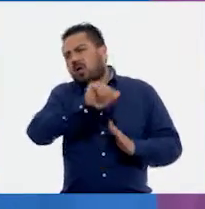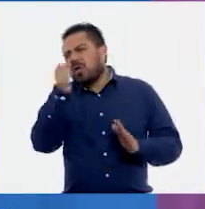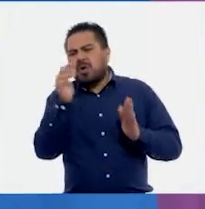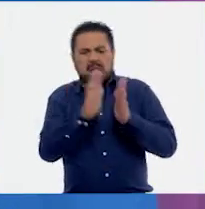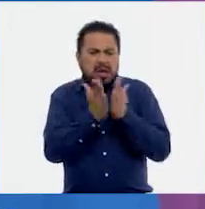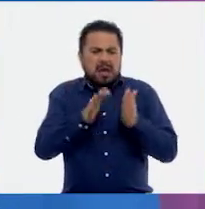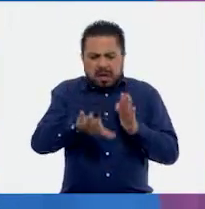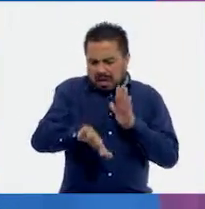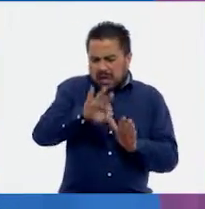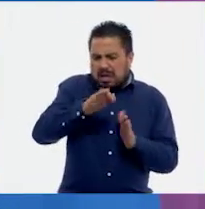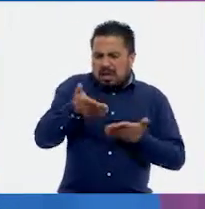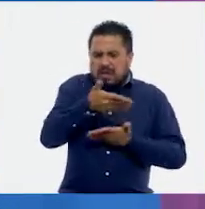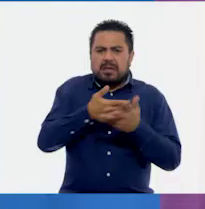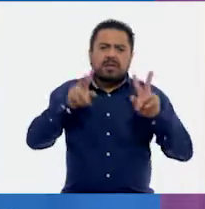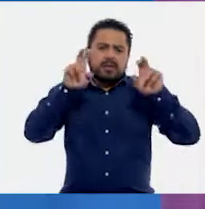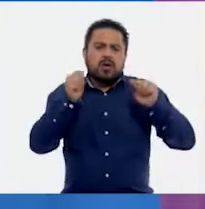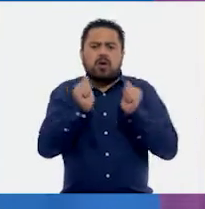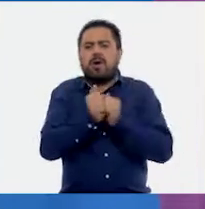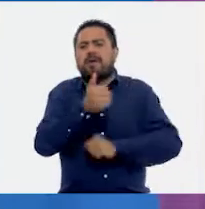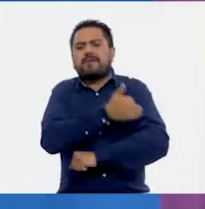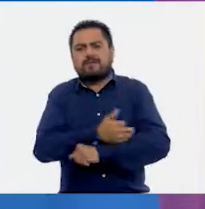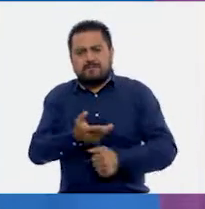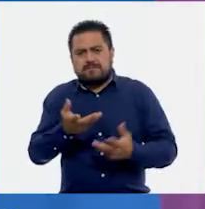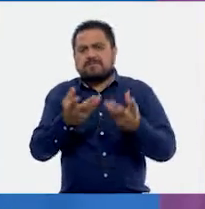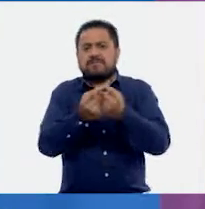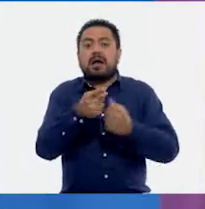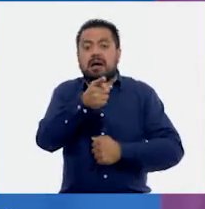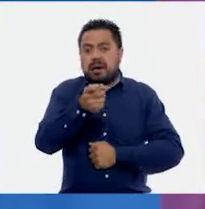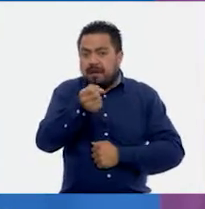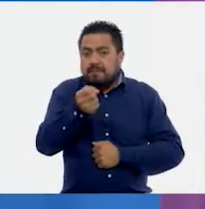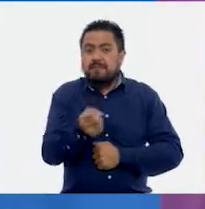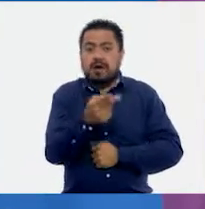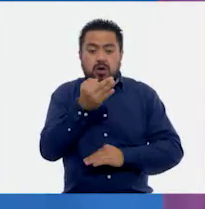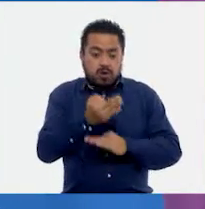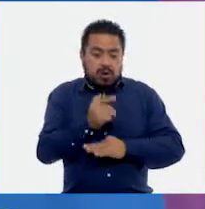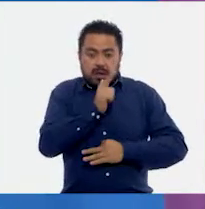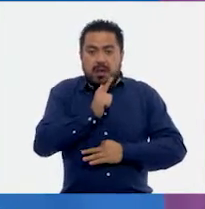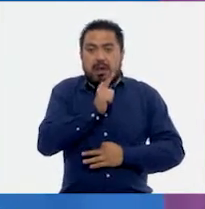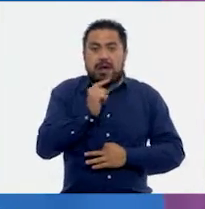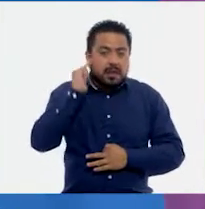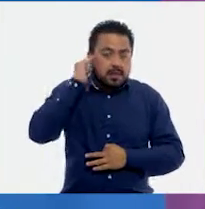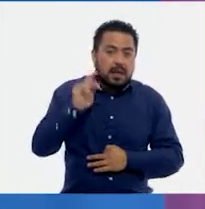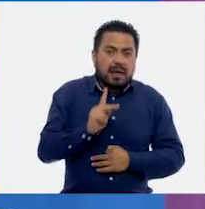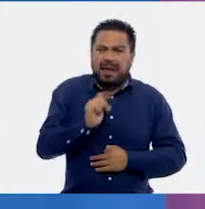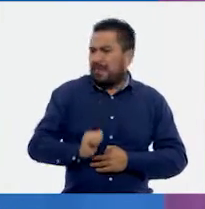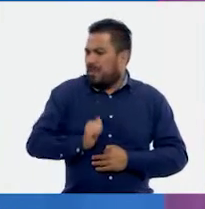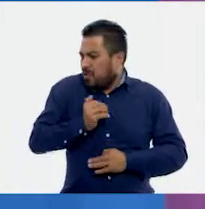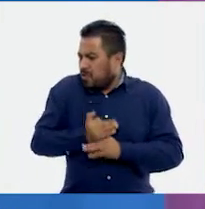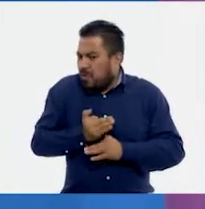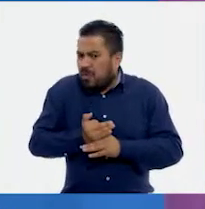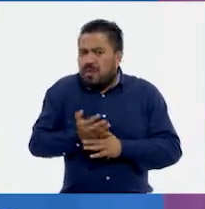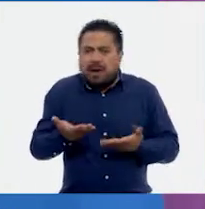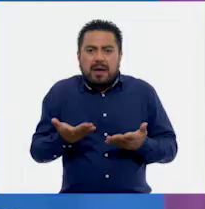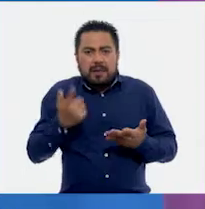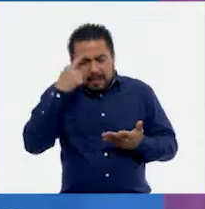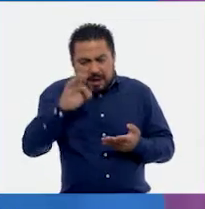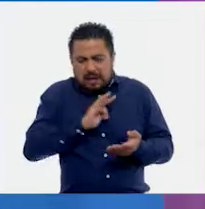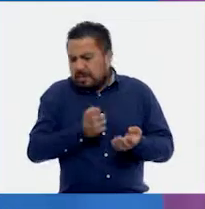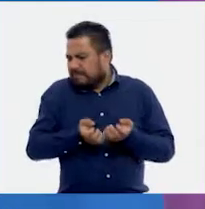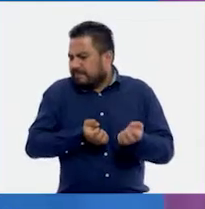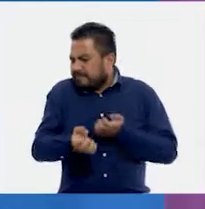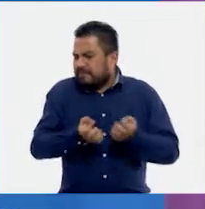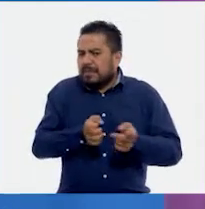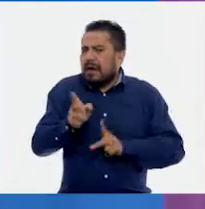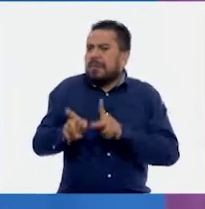otros libros y comenta el tema de hoy con tu familia. Si tienes la fortuna de hablar una lengua indígena, aprovecha también este momento para practicarla